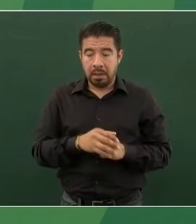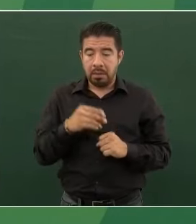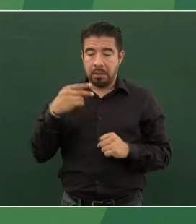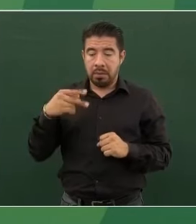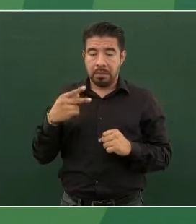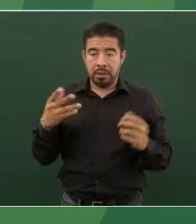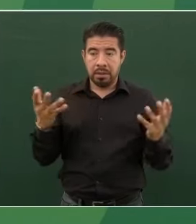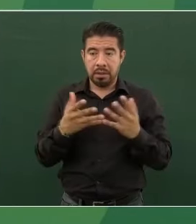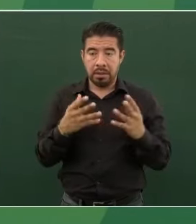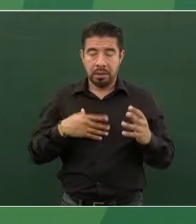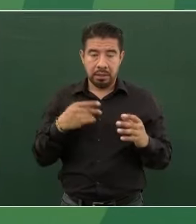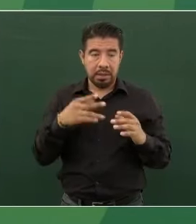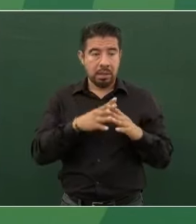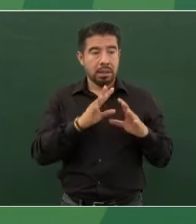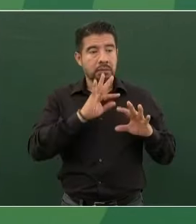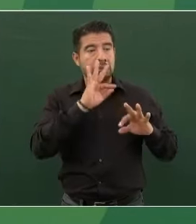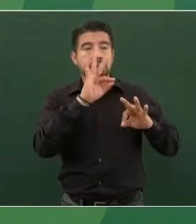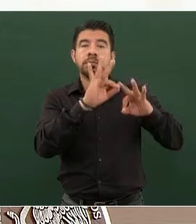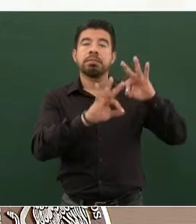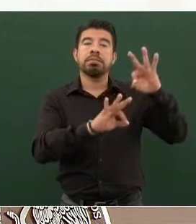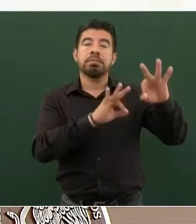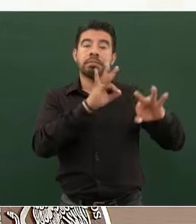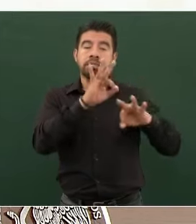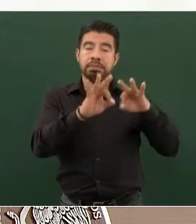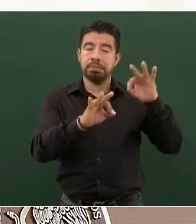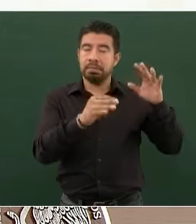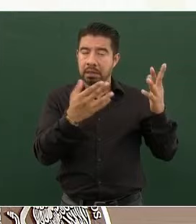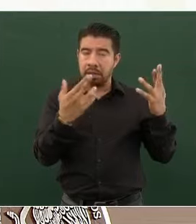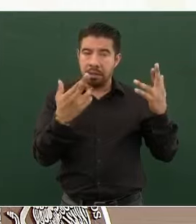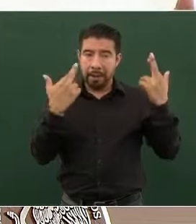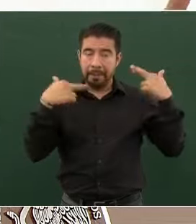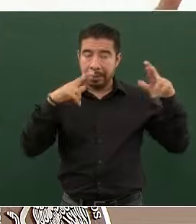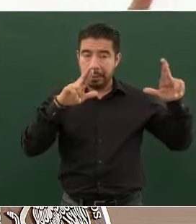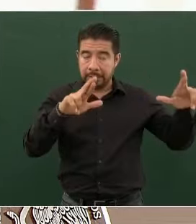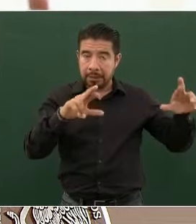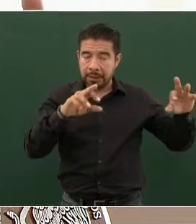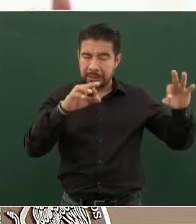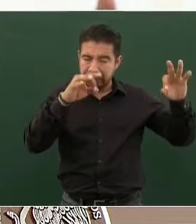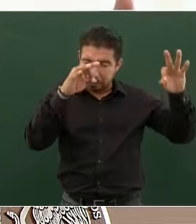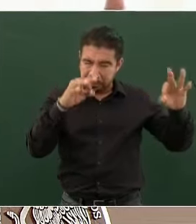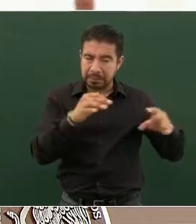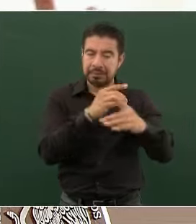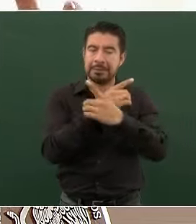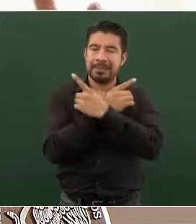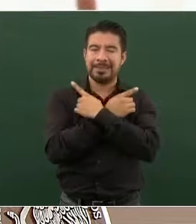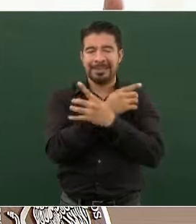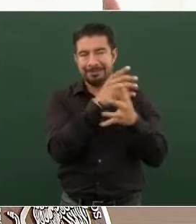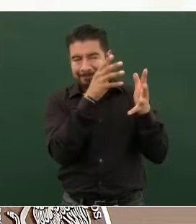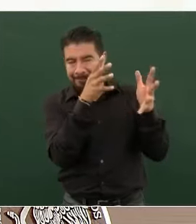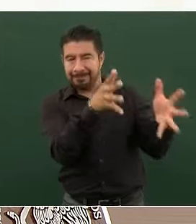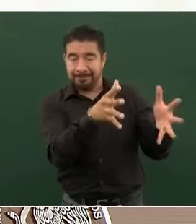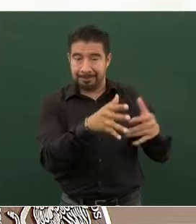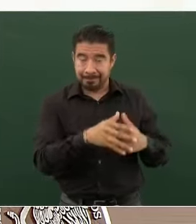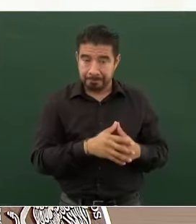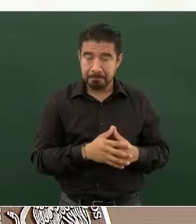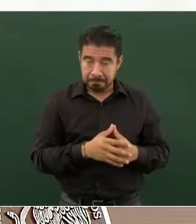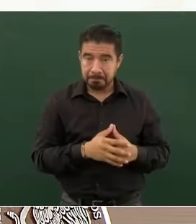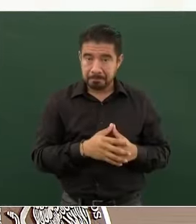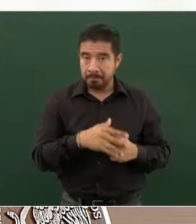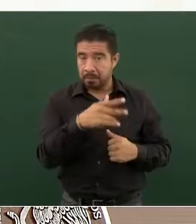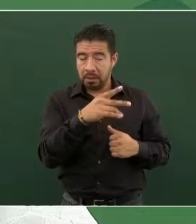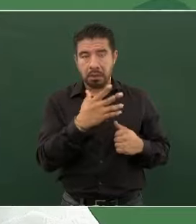del pueblo de Guatemala. Esto ayuda mucho en la relación,